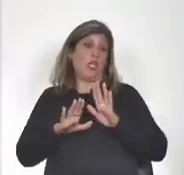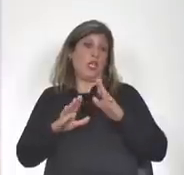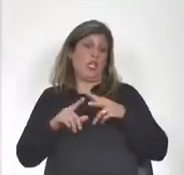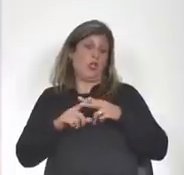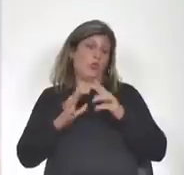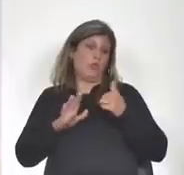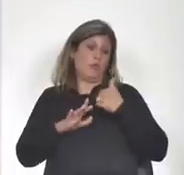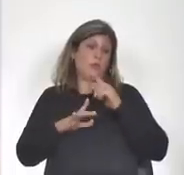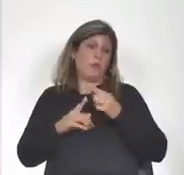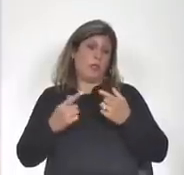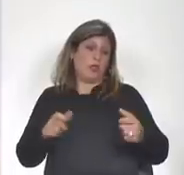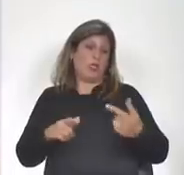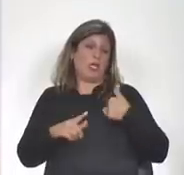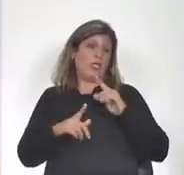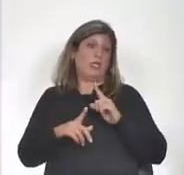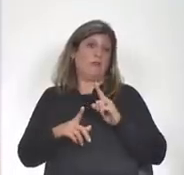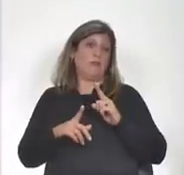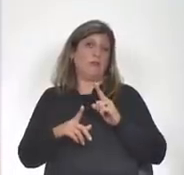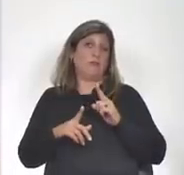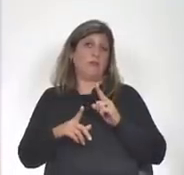porque hay cosas que queremos saber